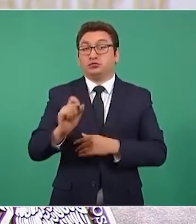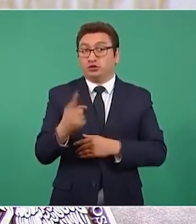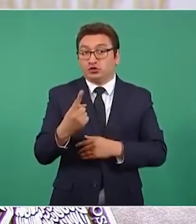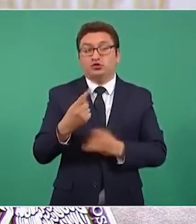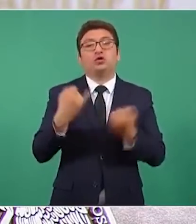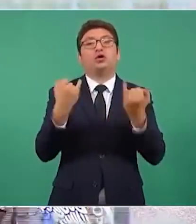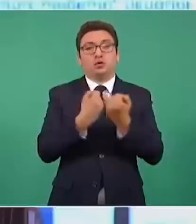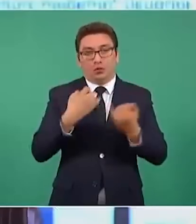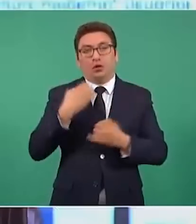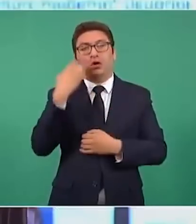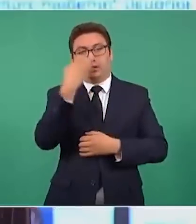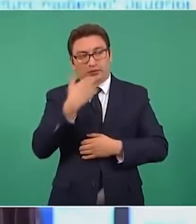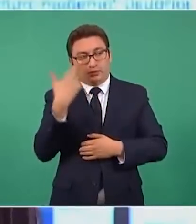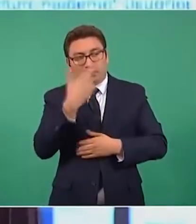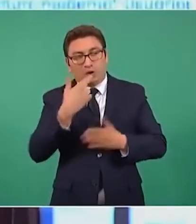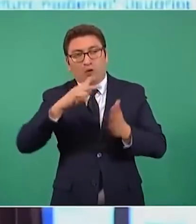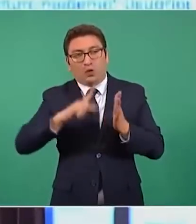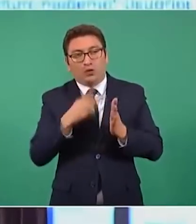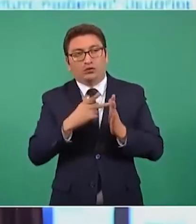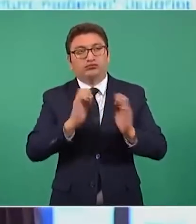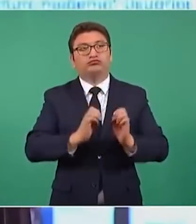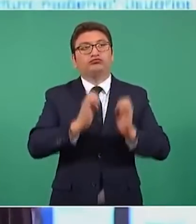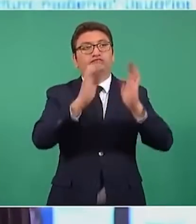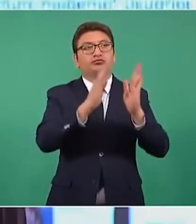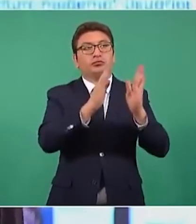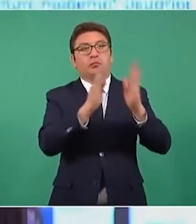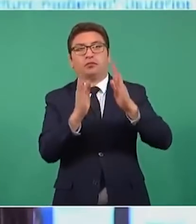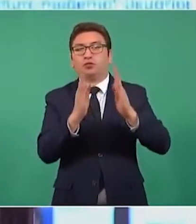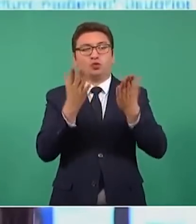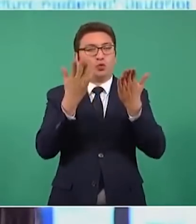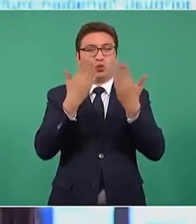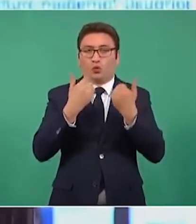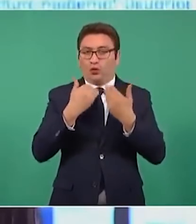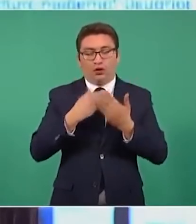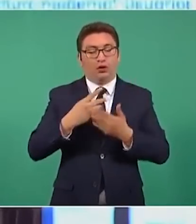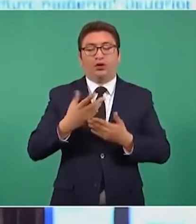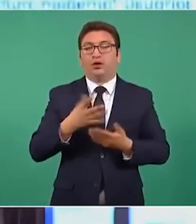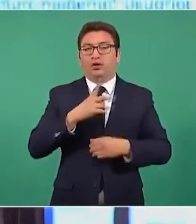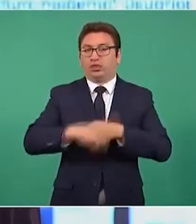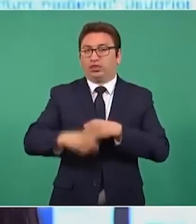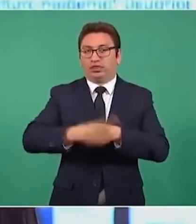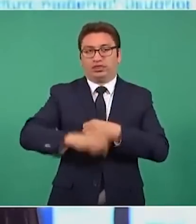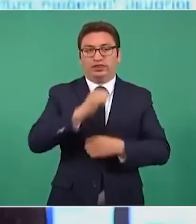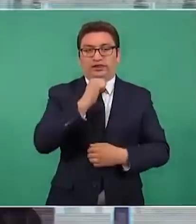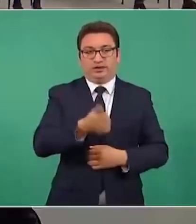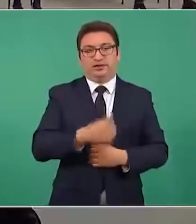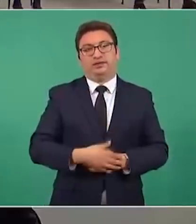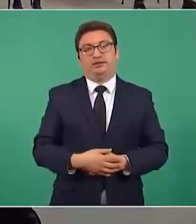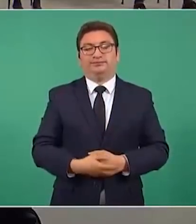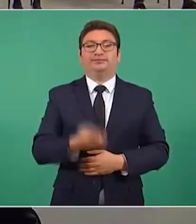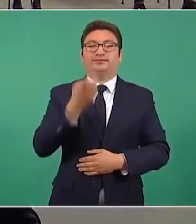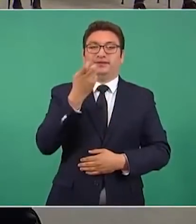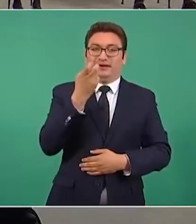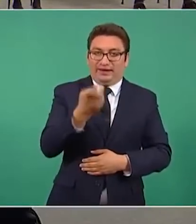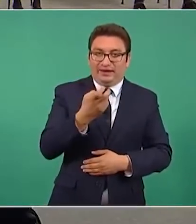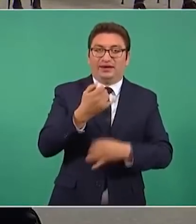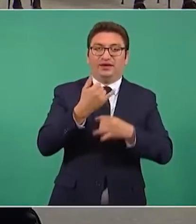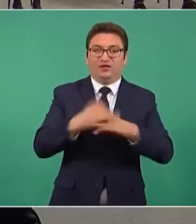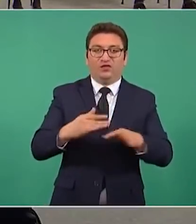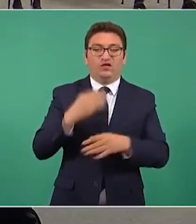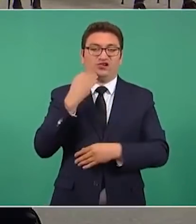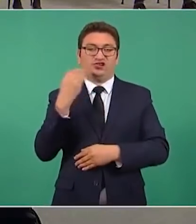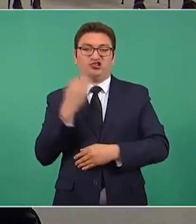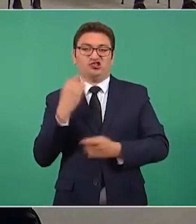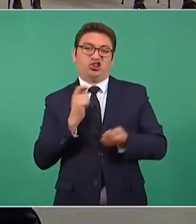para comprobar que la torre no sufrió ningún daño. Hasta aquí la información sobre la noticia